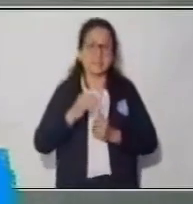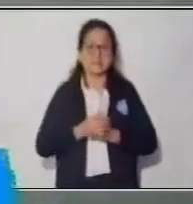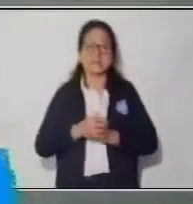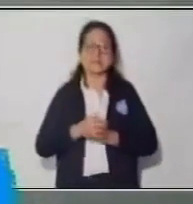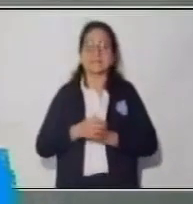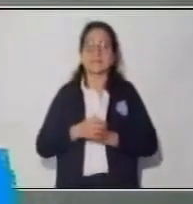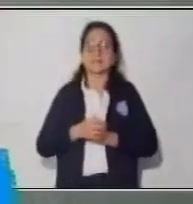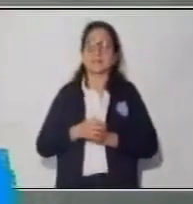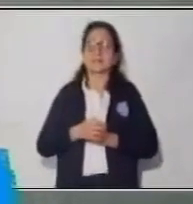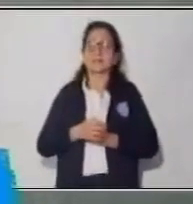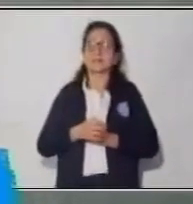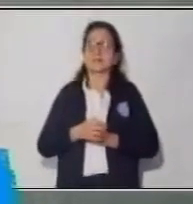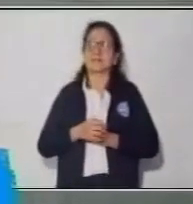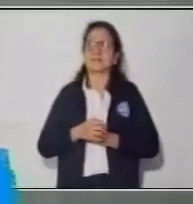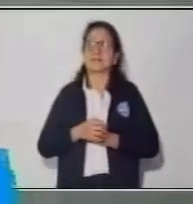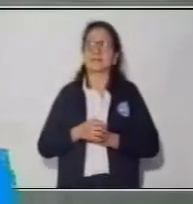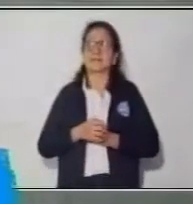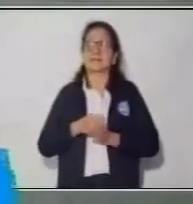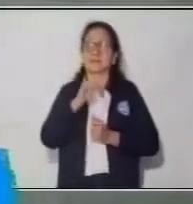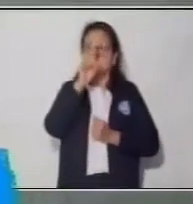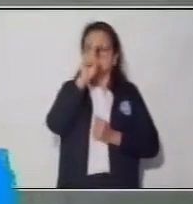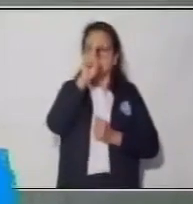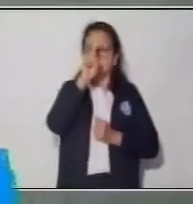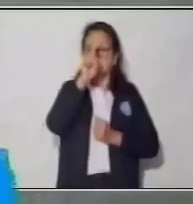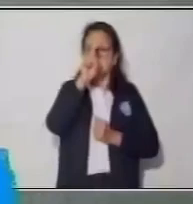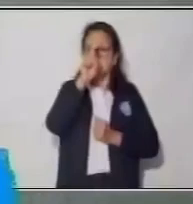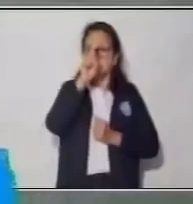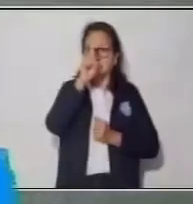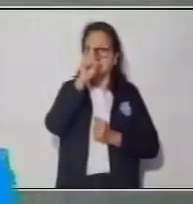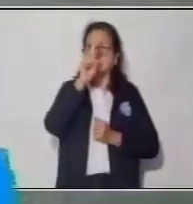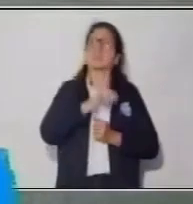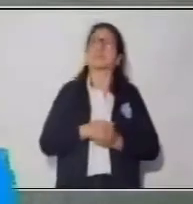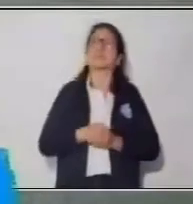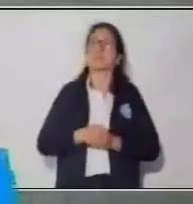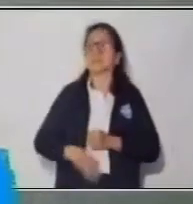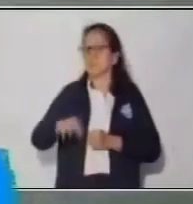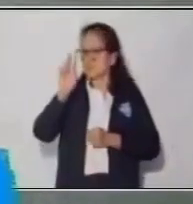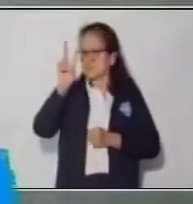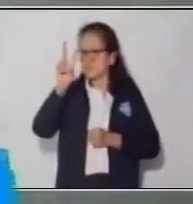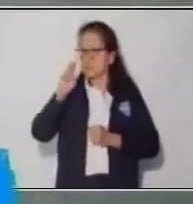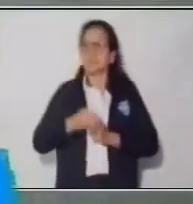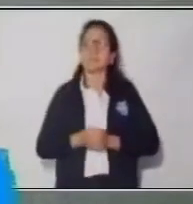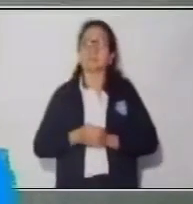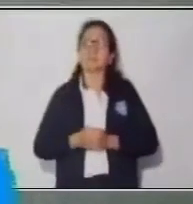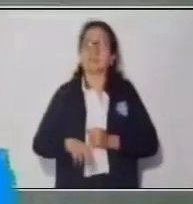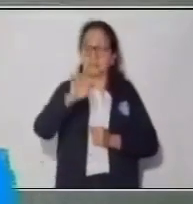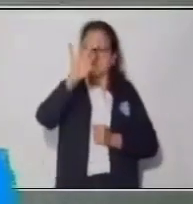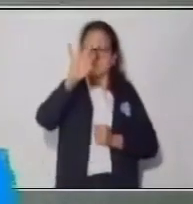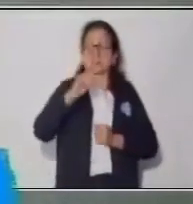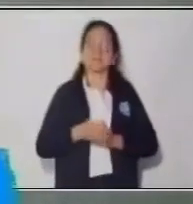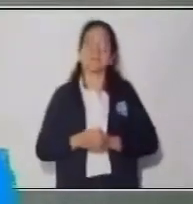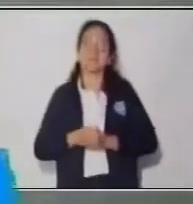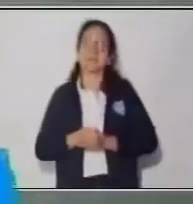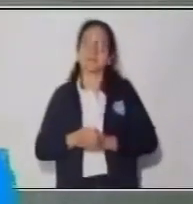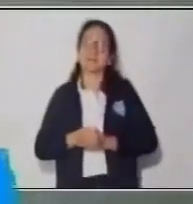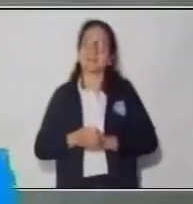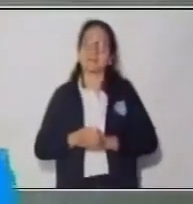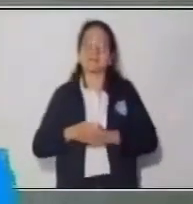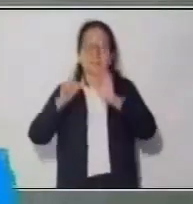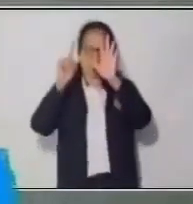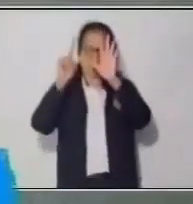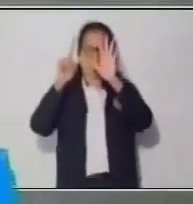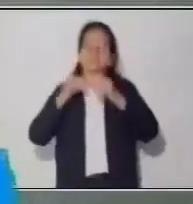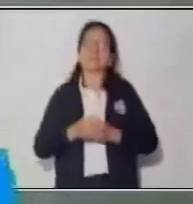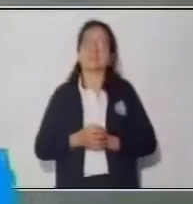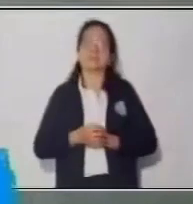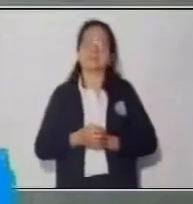el 1, el 2, el 3 y el 6